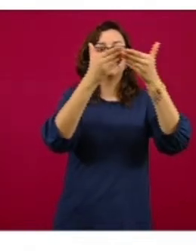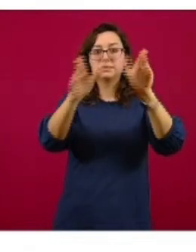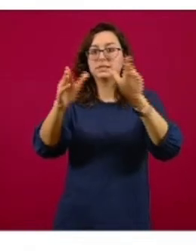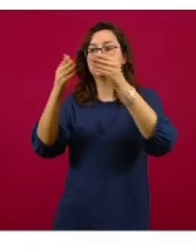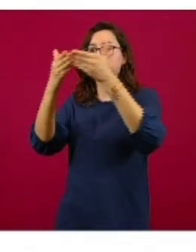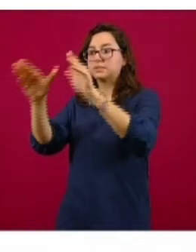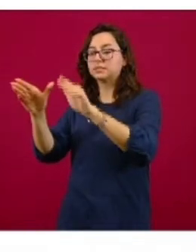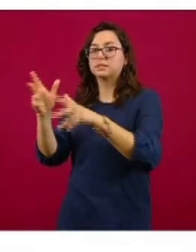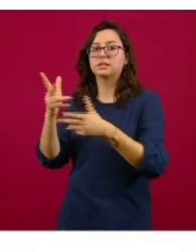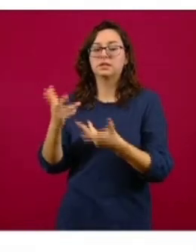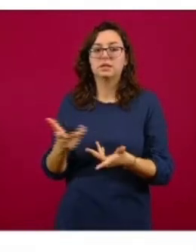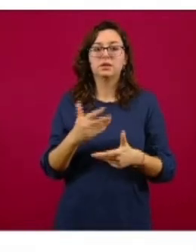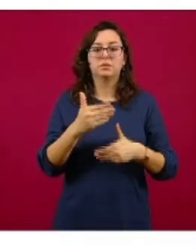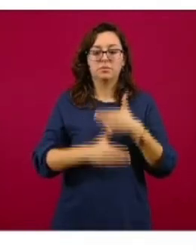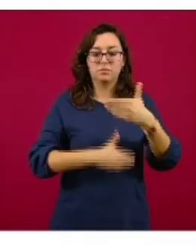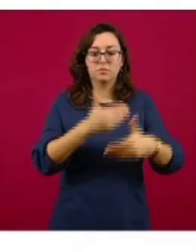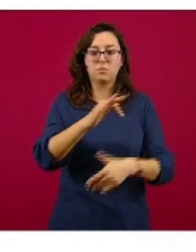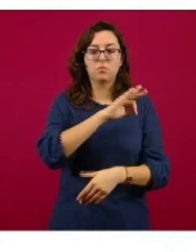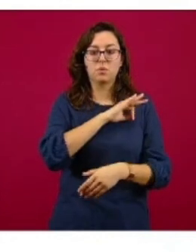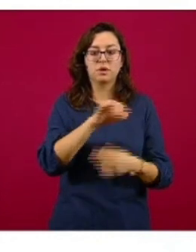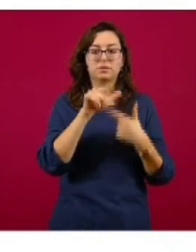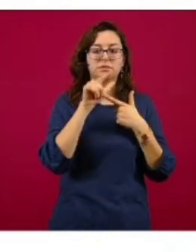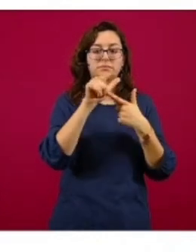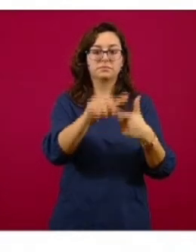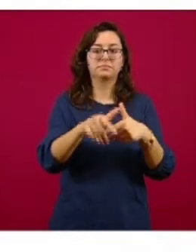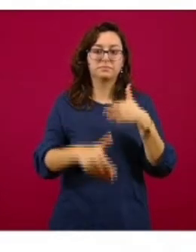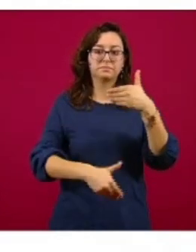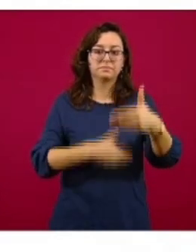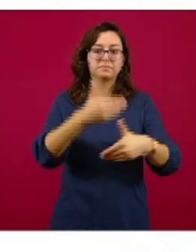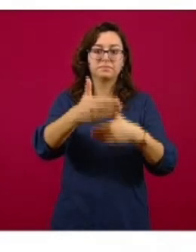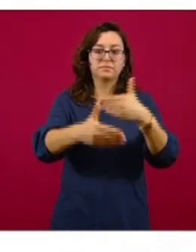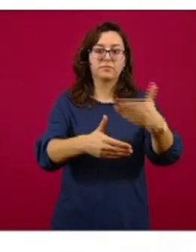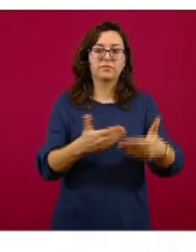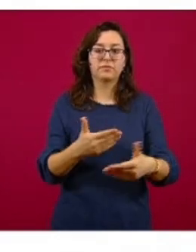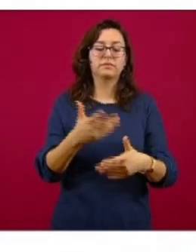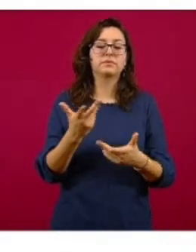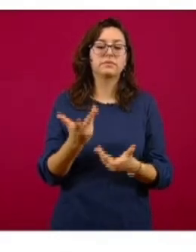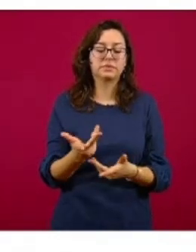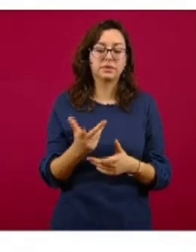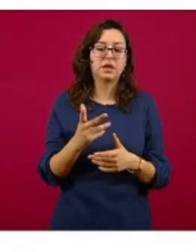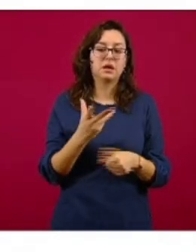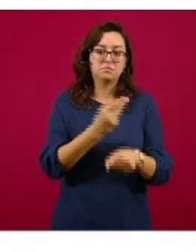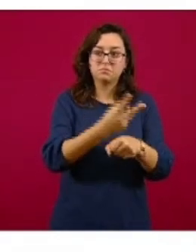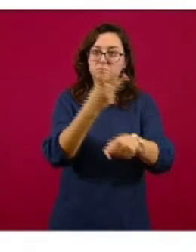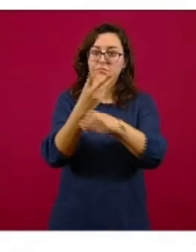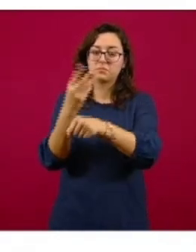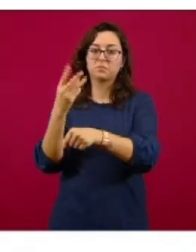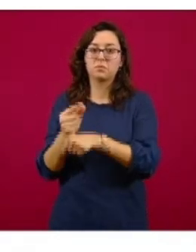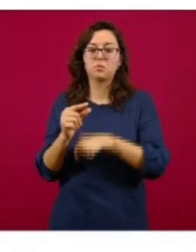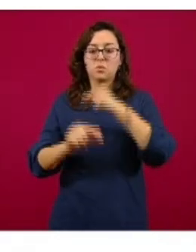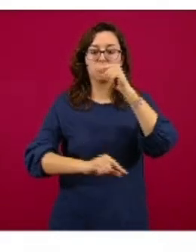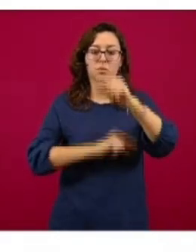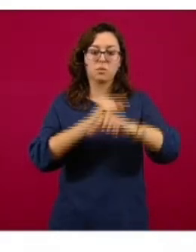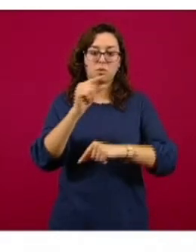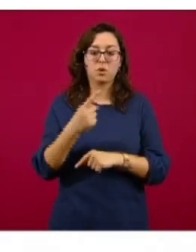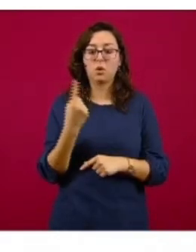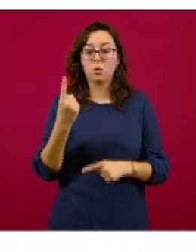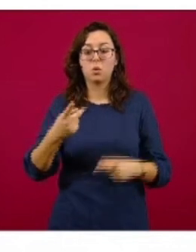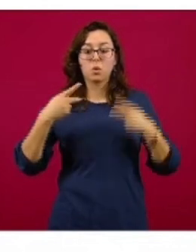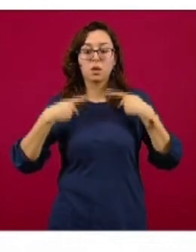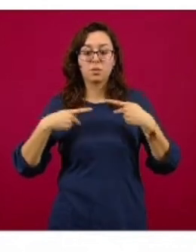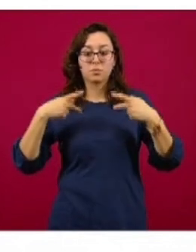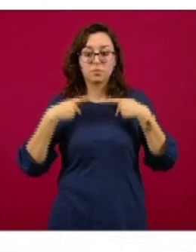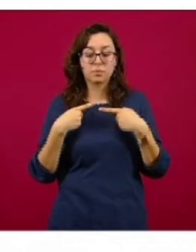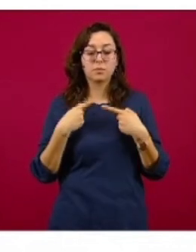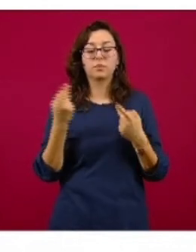han podido continuar y continuarán durante los siguientes días y semanas, permitiendo de esta manera que una persona que requiere